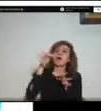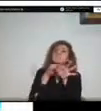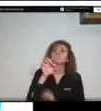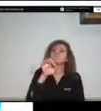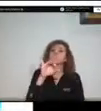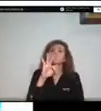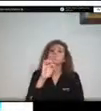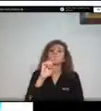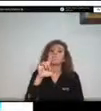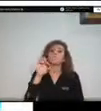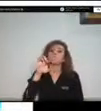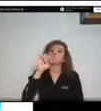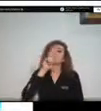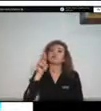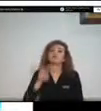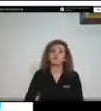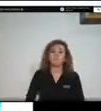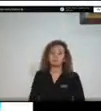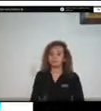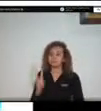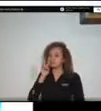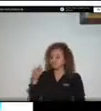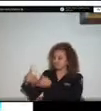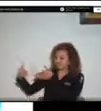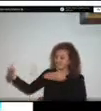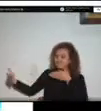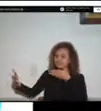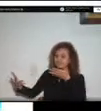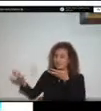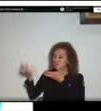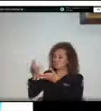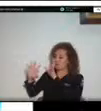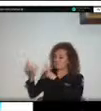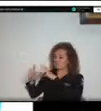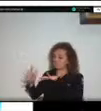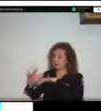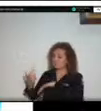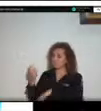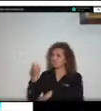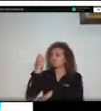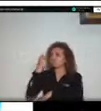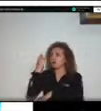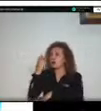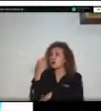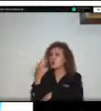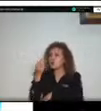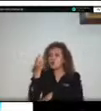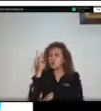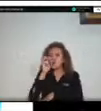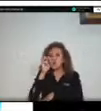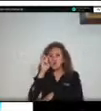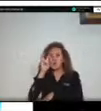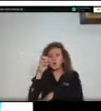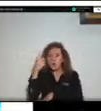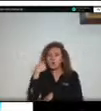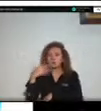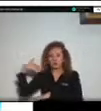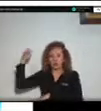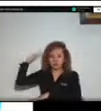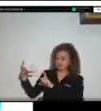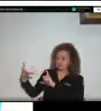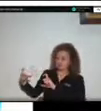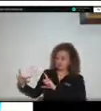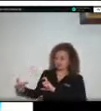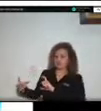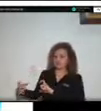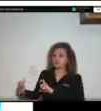fotomosaico tomamos hace unos ocho días con el apoyo del equipo del